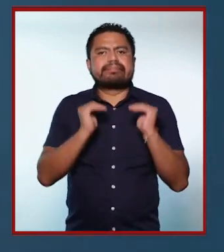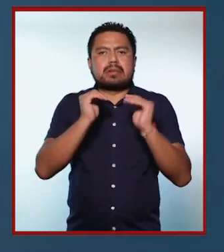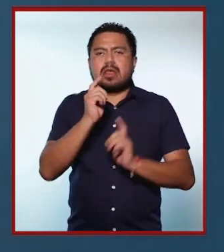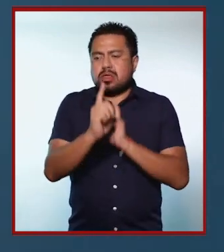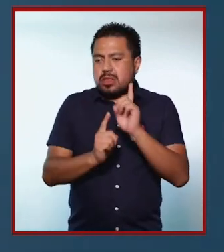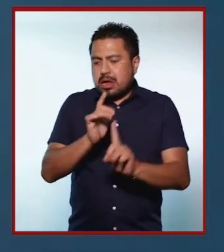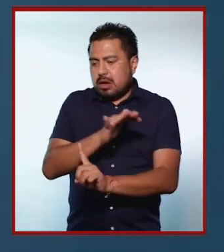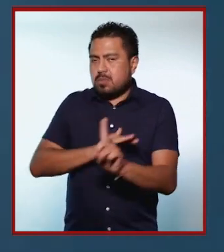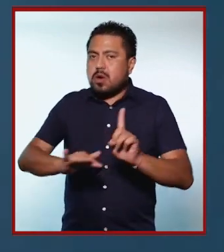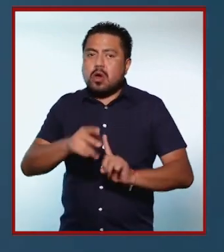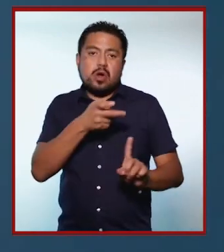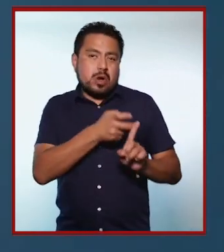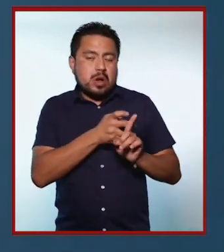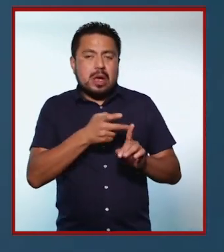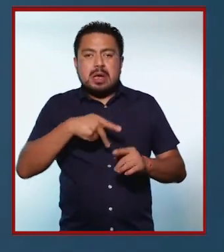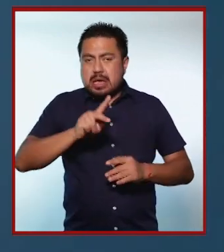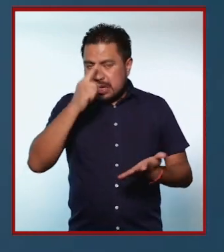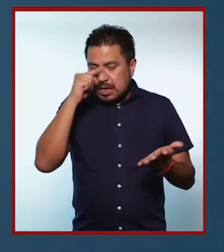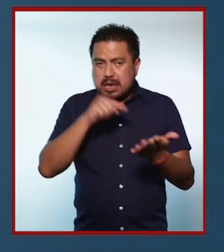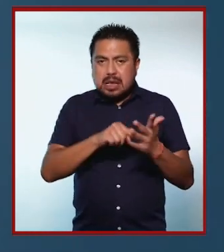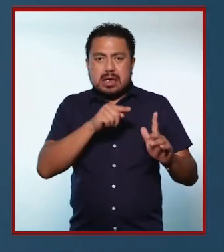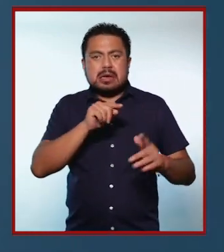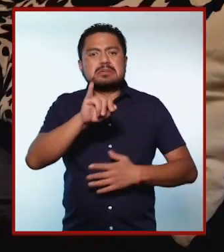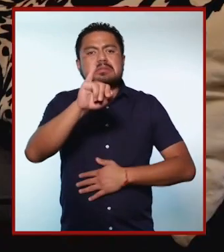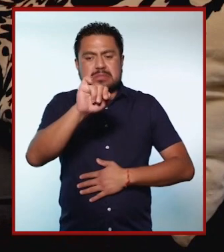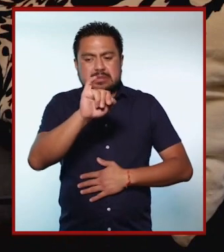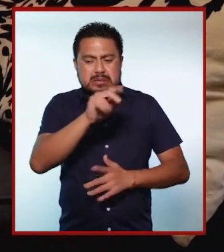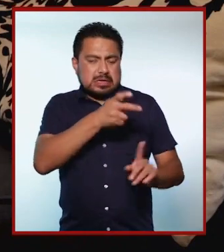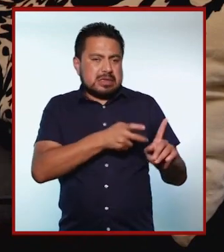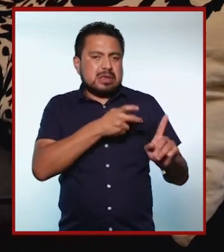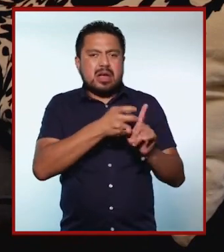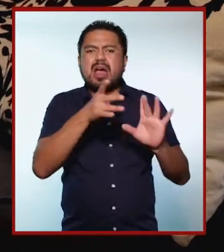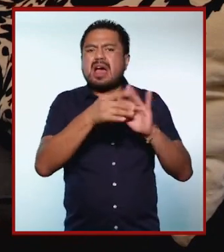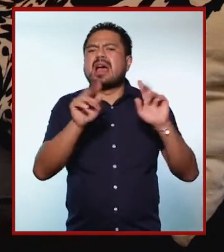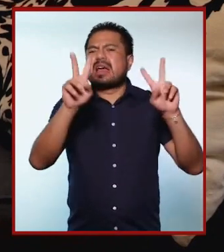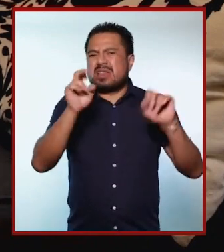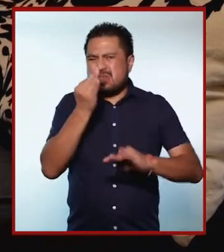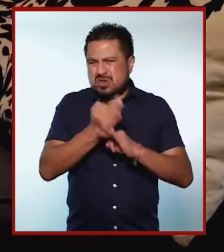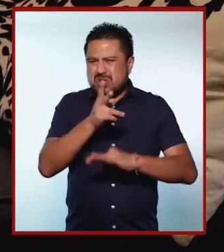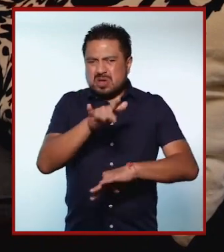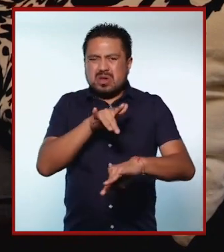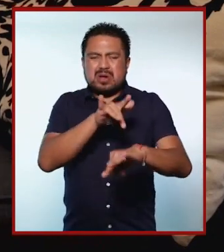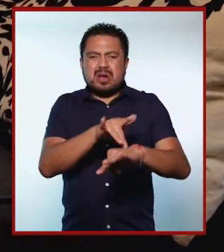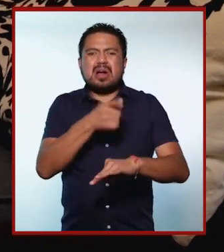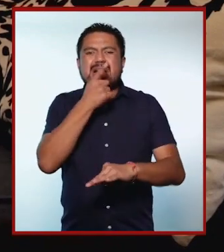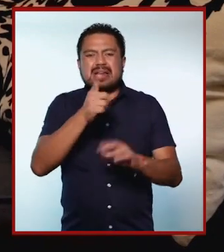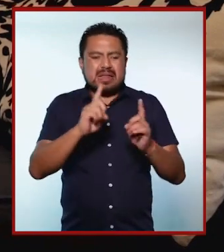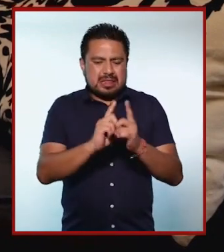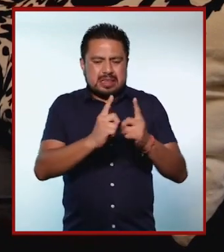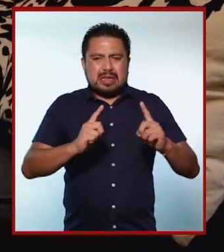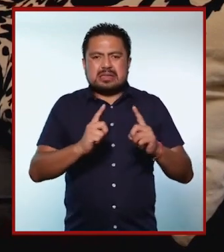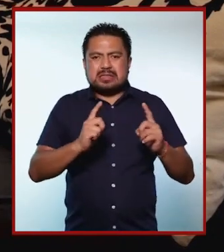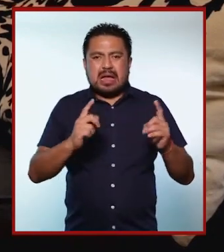en el ámbito del deporte, ¿no? Entonces, creo que... Y justo hablando de este tema que decías del desarrollo, de la